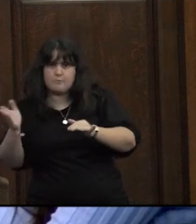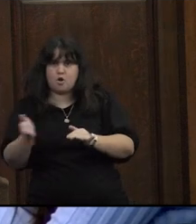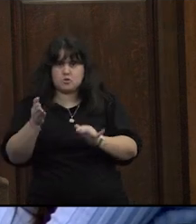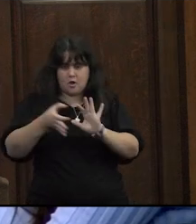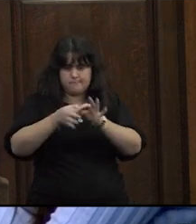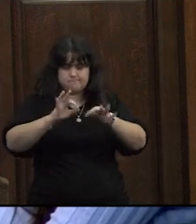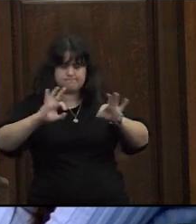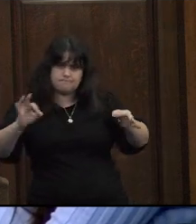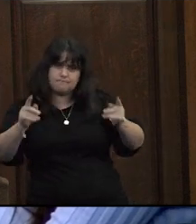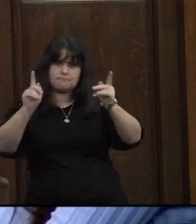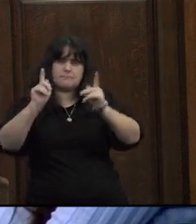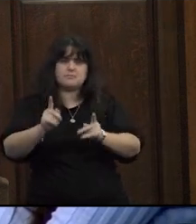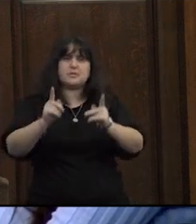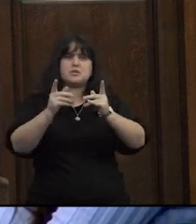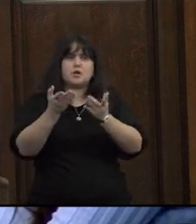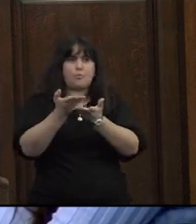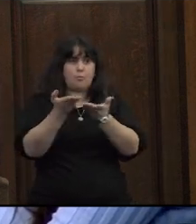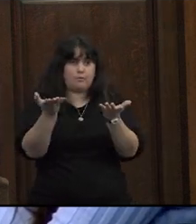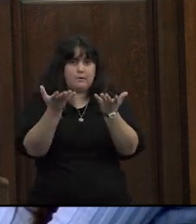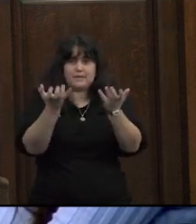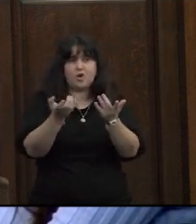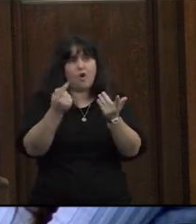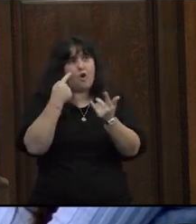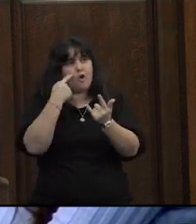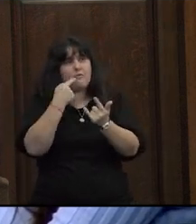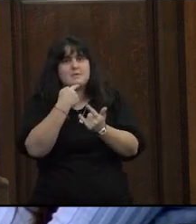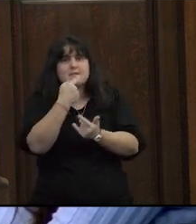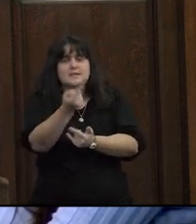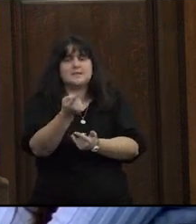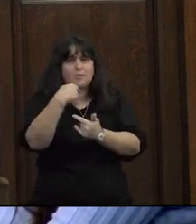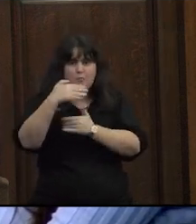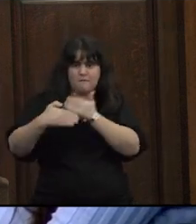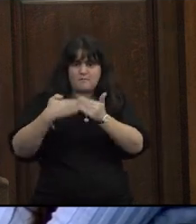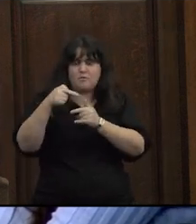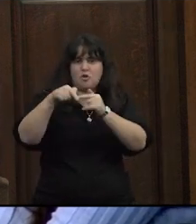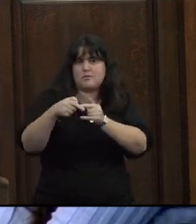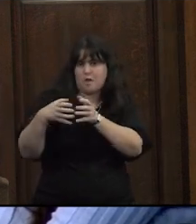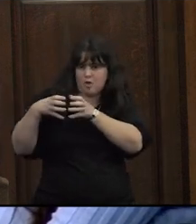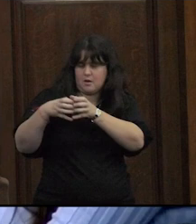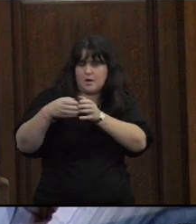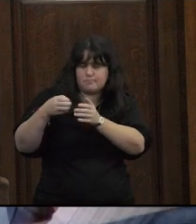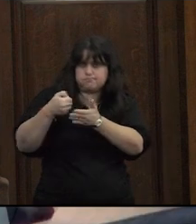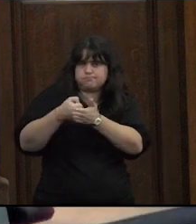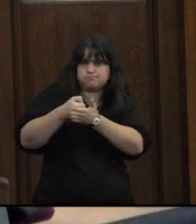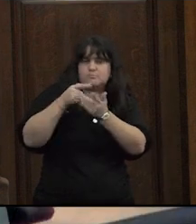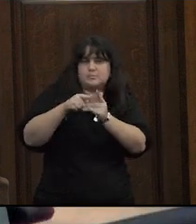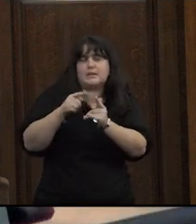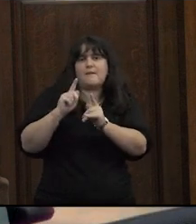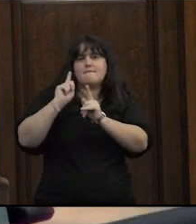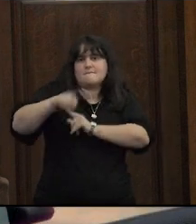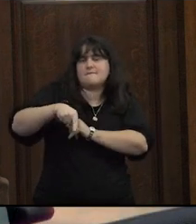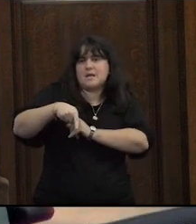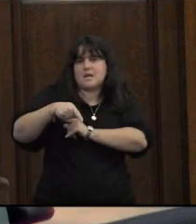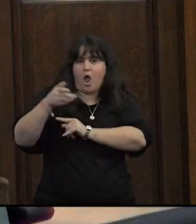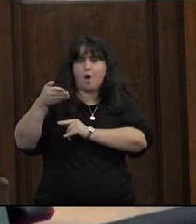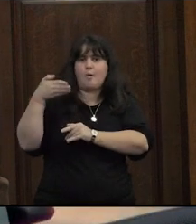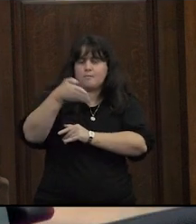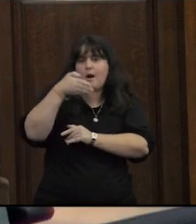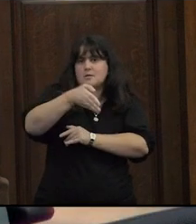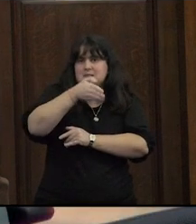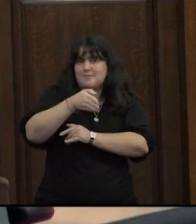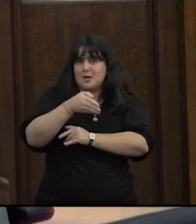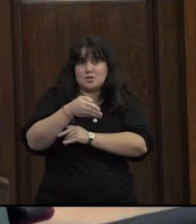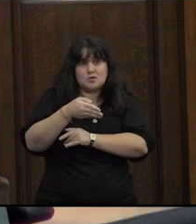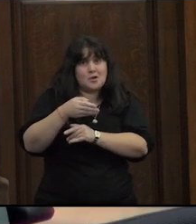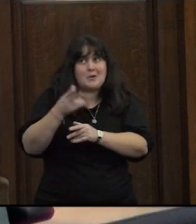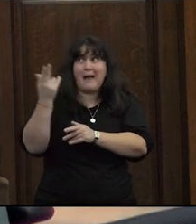lo que quería señalar es que este movimiento instala procesos participativos inéditos sobre